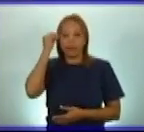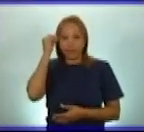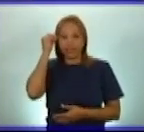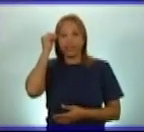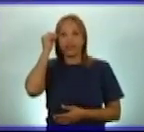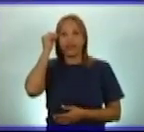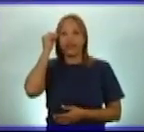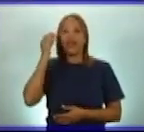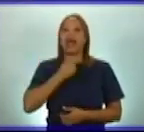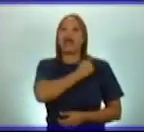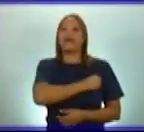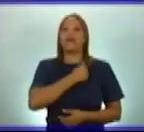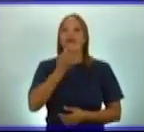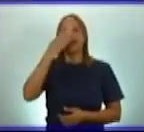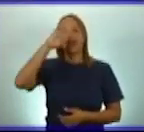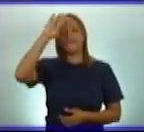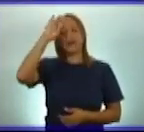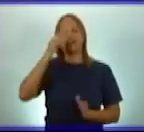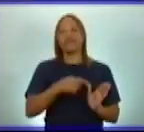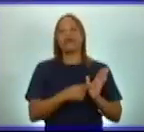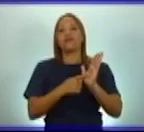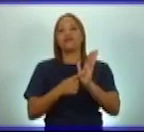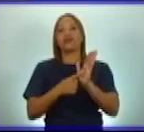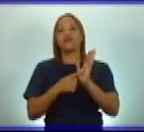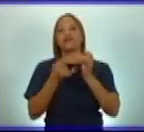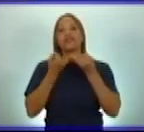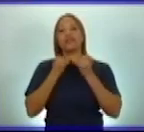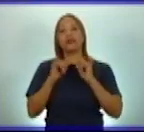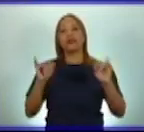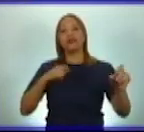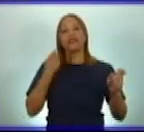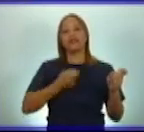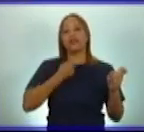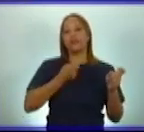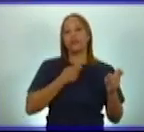demostrando un profundo independentismo.